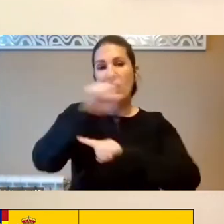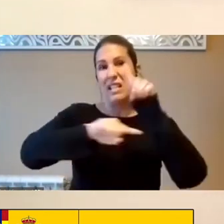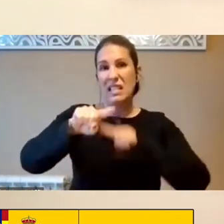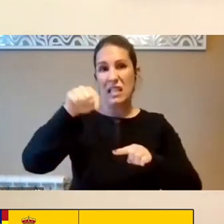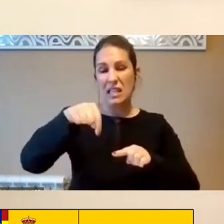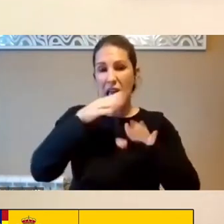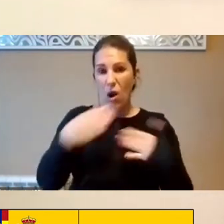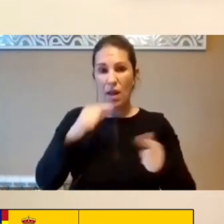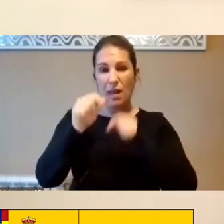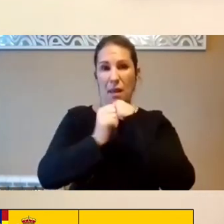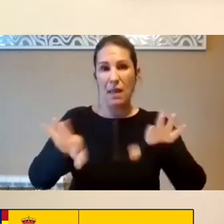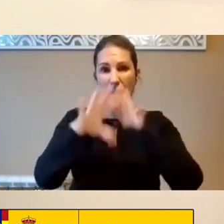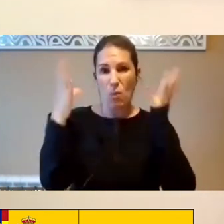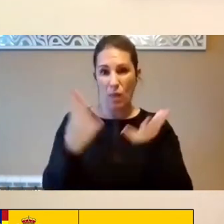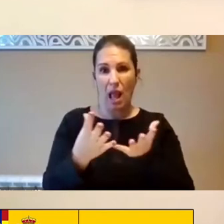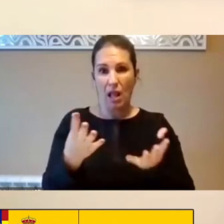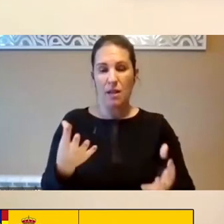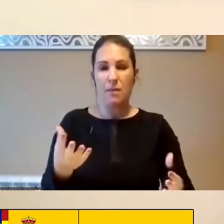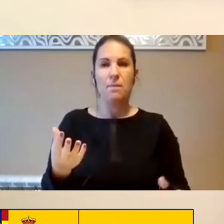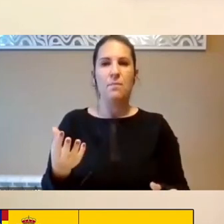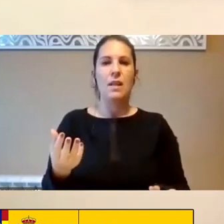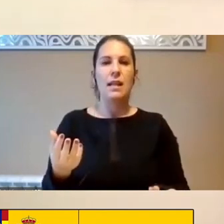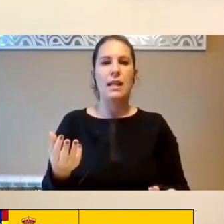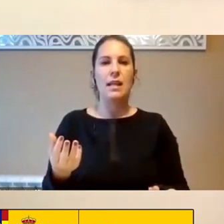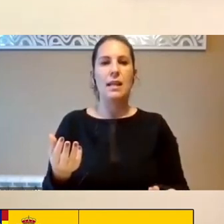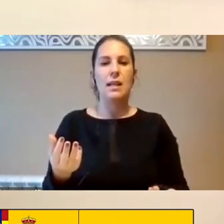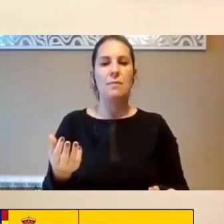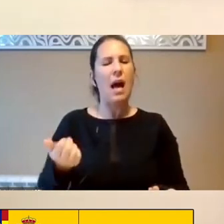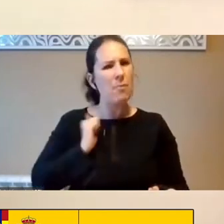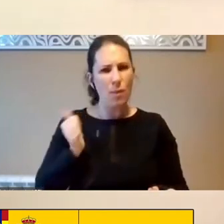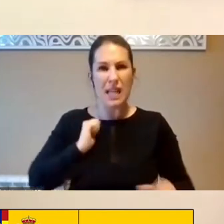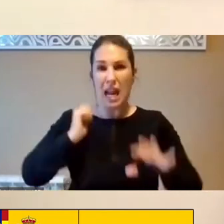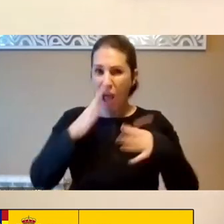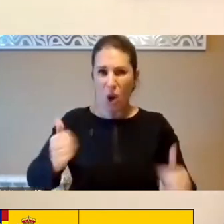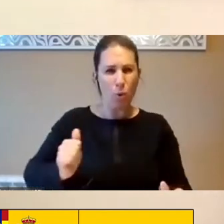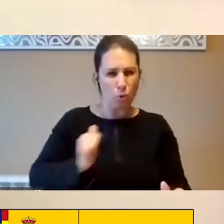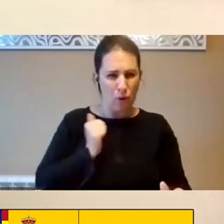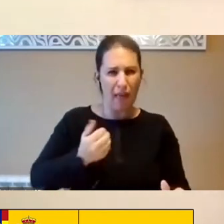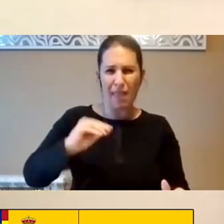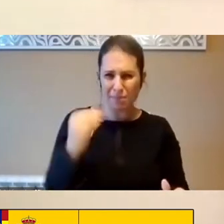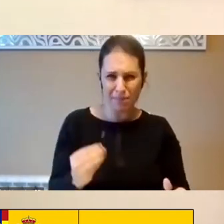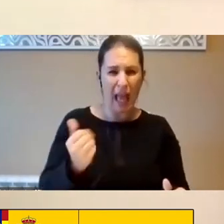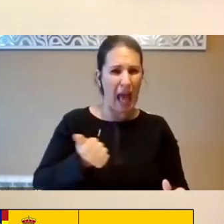Mundial Y No Desaprovechar Esta Oportunidad Para Poder